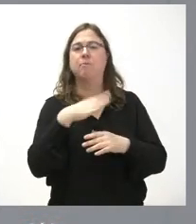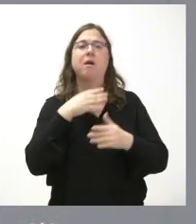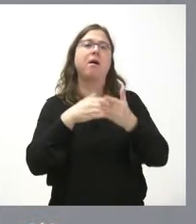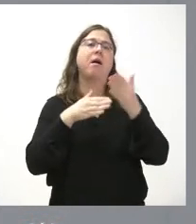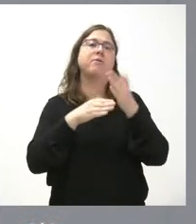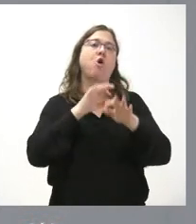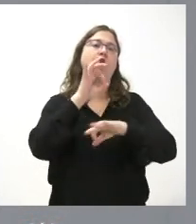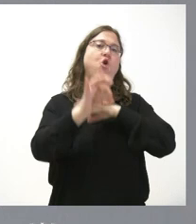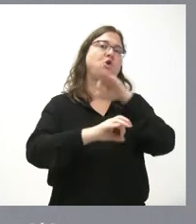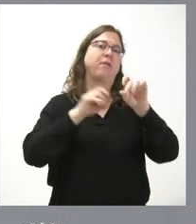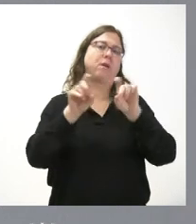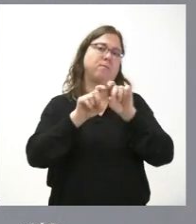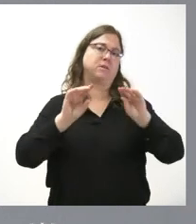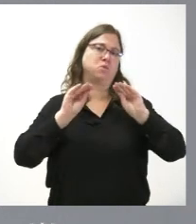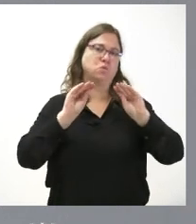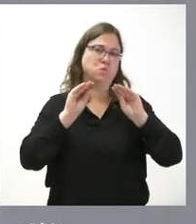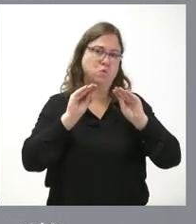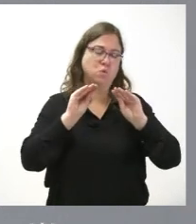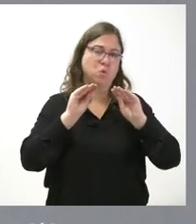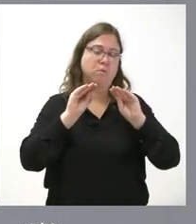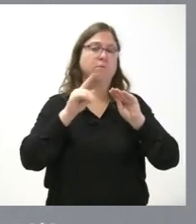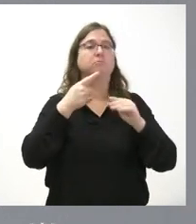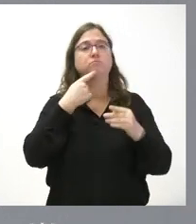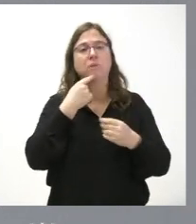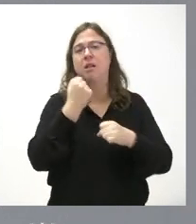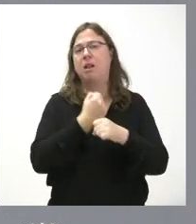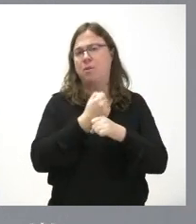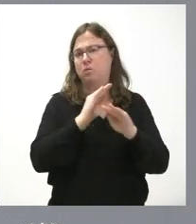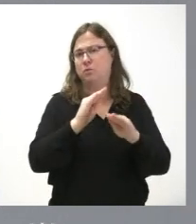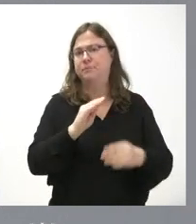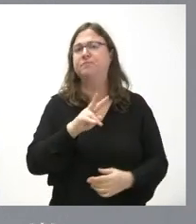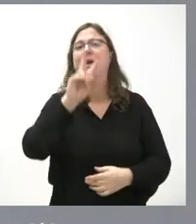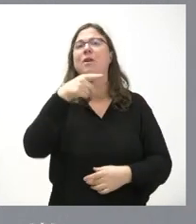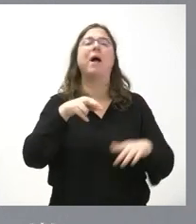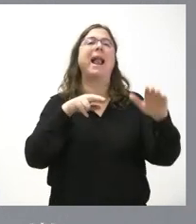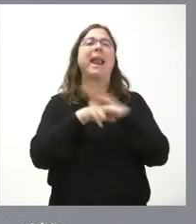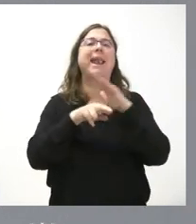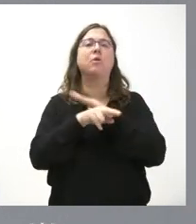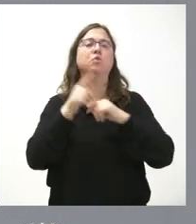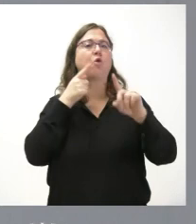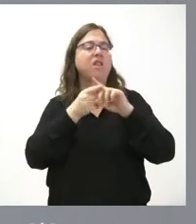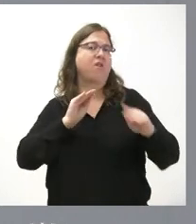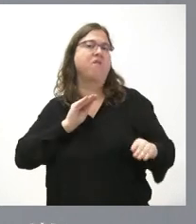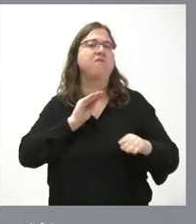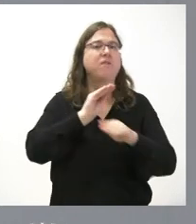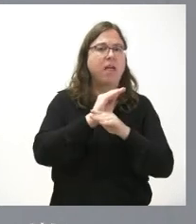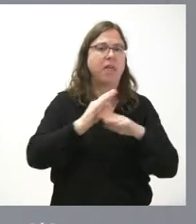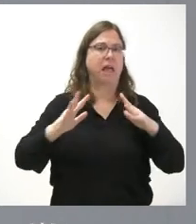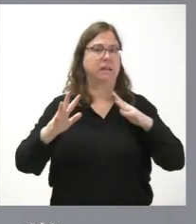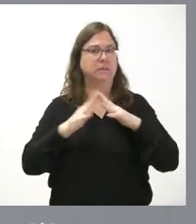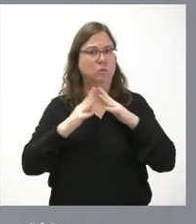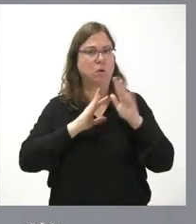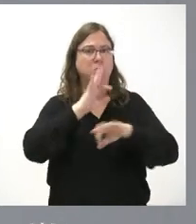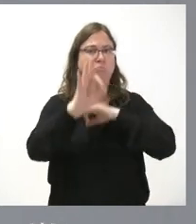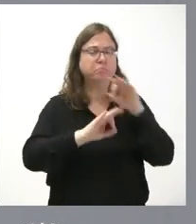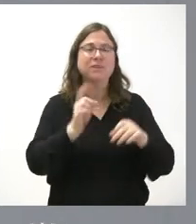las organizaciones empresariales que le representan que realicen esas actividades por lo tanto no es unos recursos para financiar una estructura de una organización